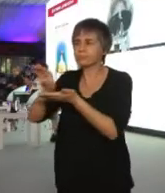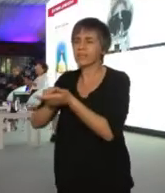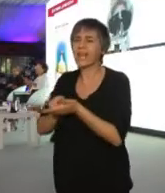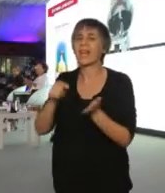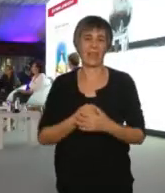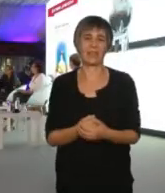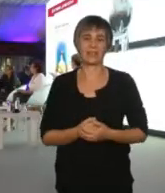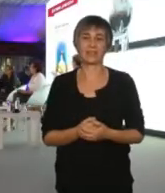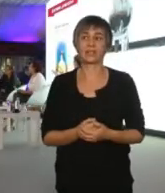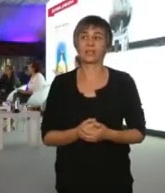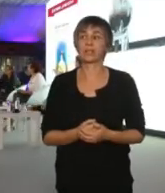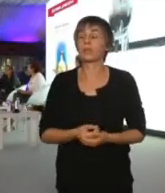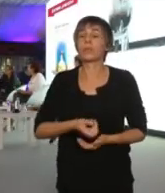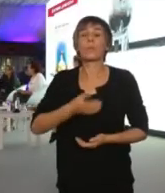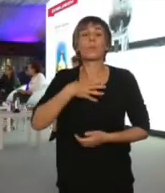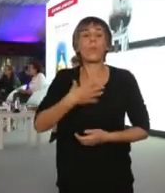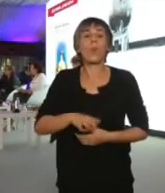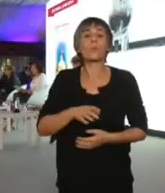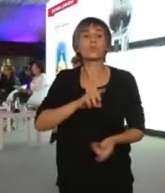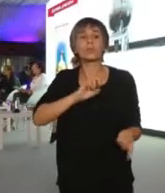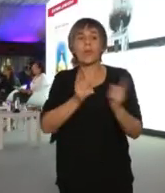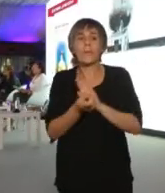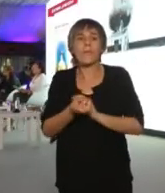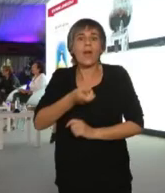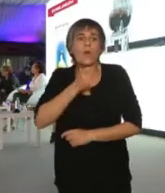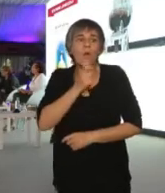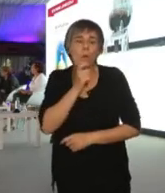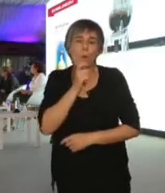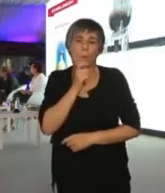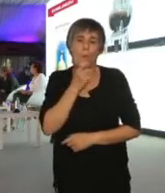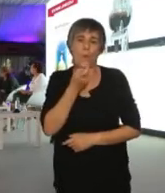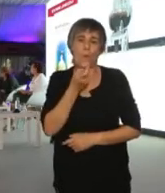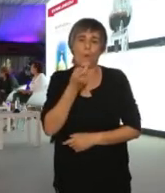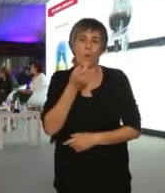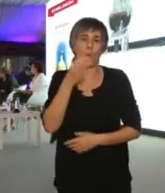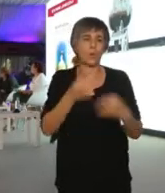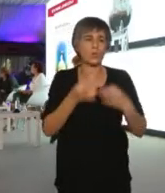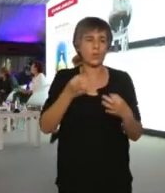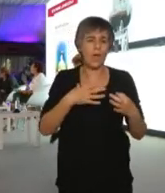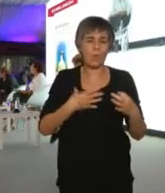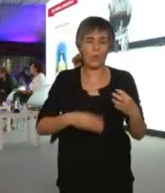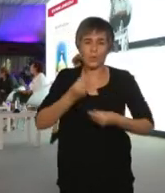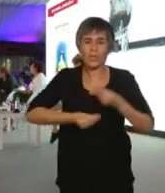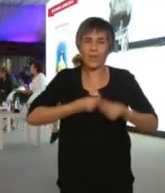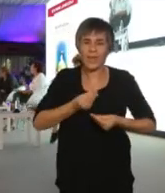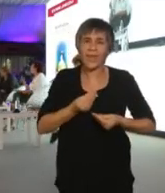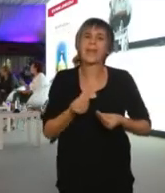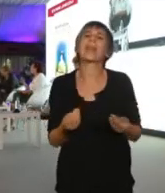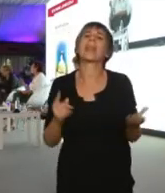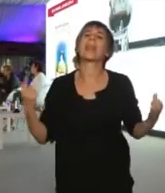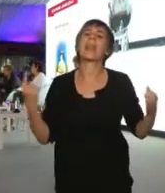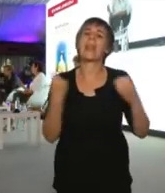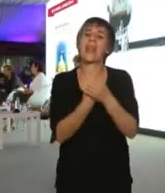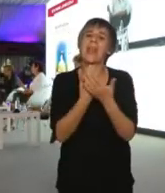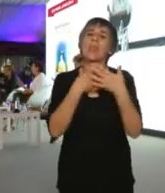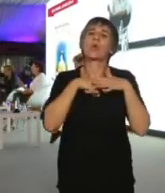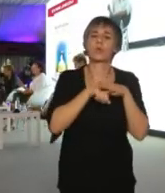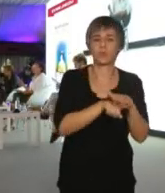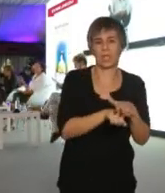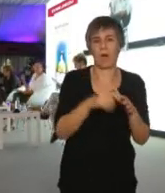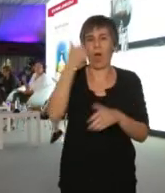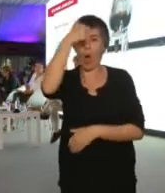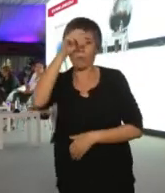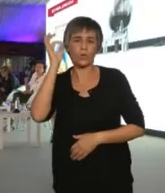¿Cómo la podemos cambiar? ¿Cómo podemos hacer que sea inclusiva de hombres y mujeres?